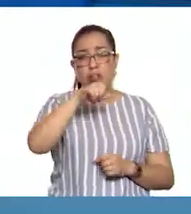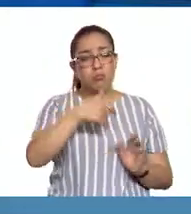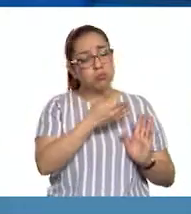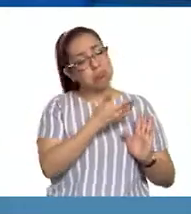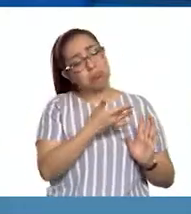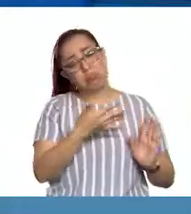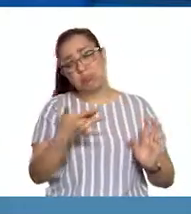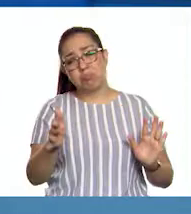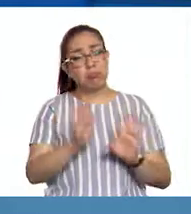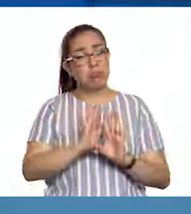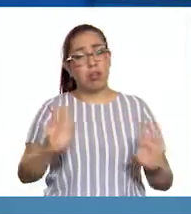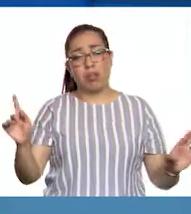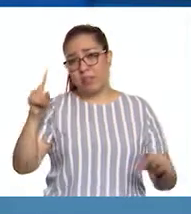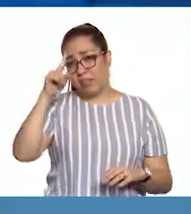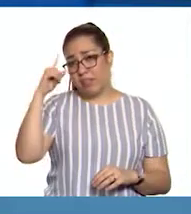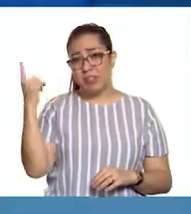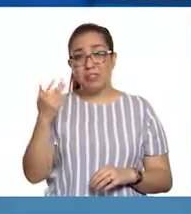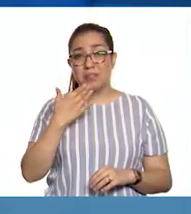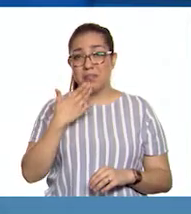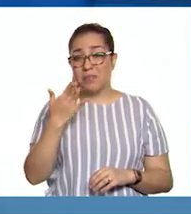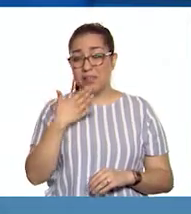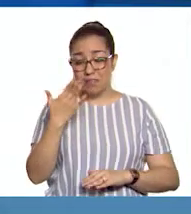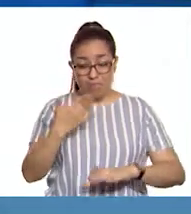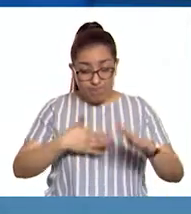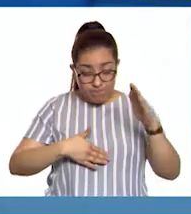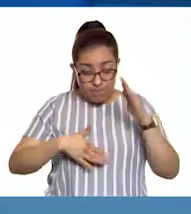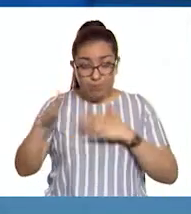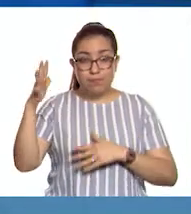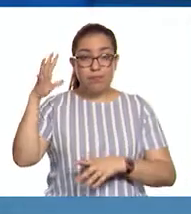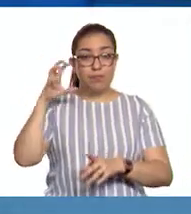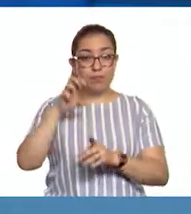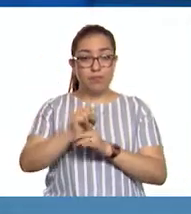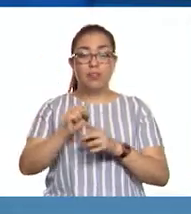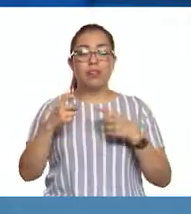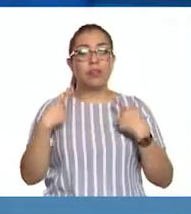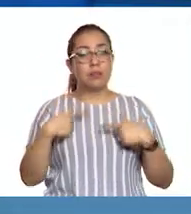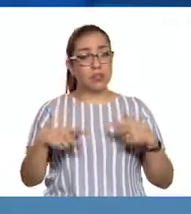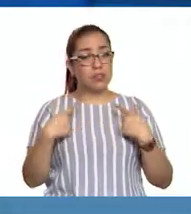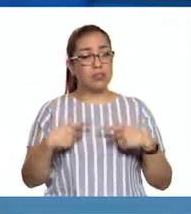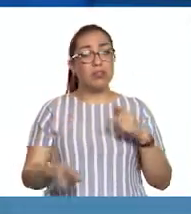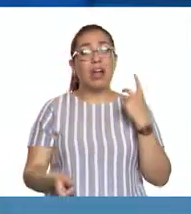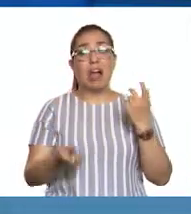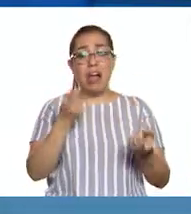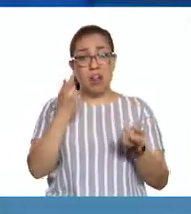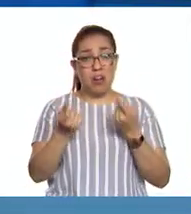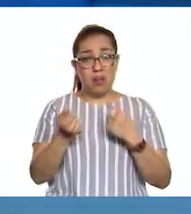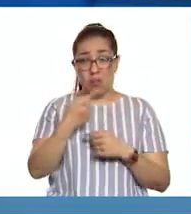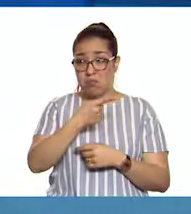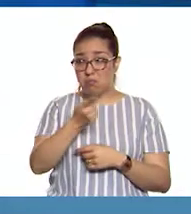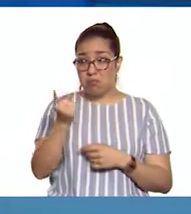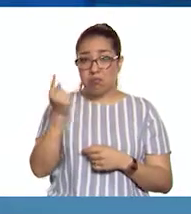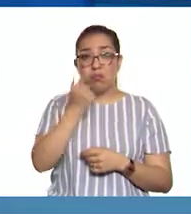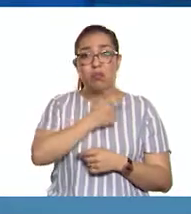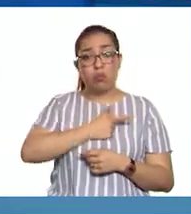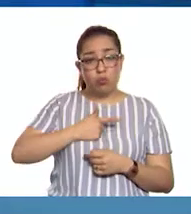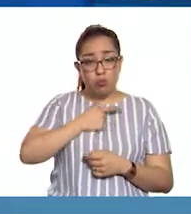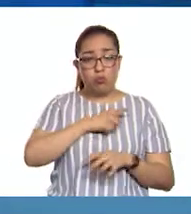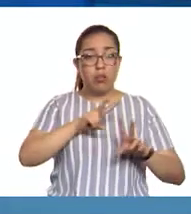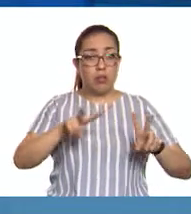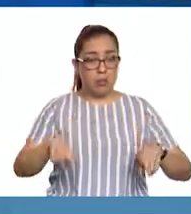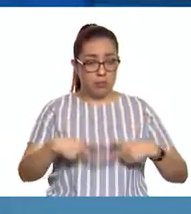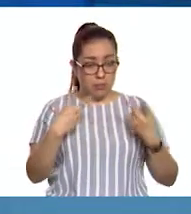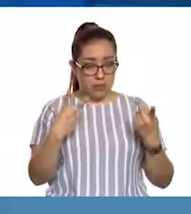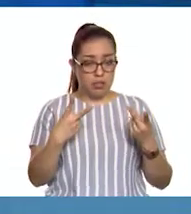exitoso. Muchas personas encuentran en esta práctica una buena forma de generar ingresos, además, claro,